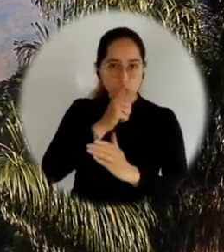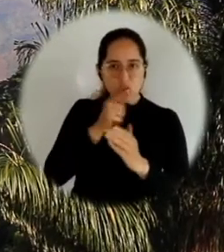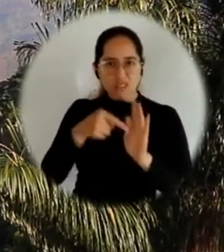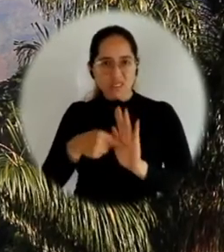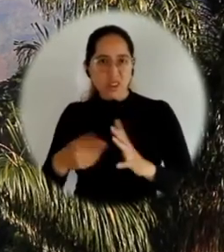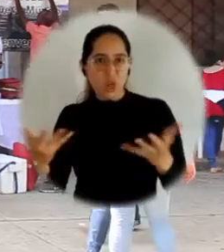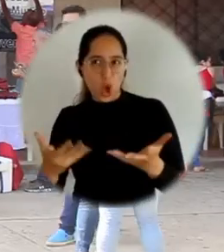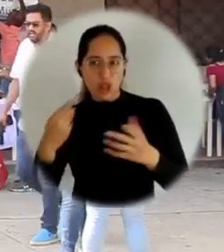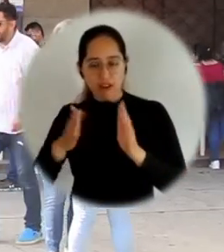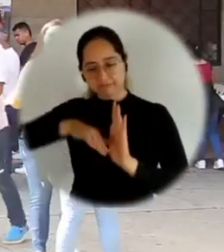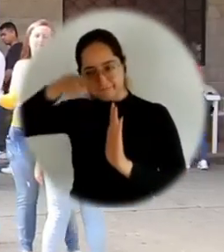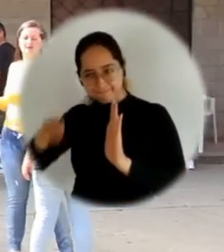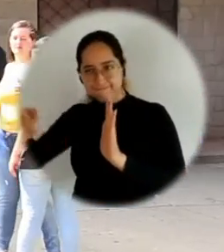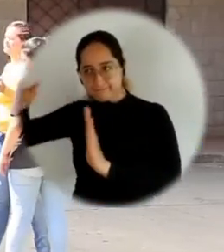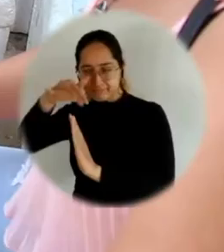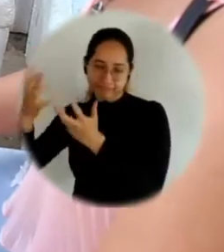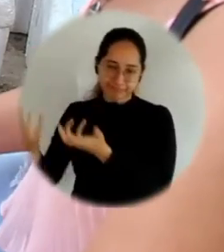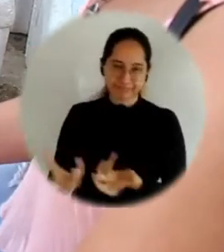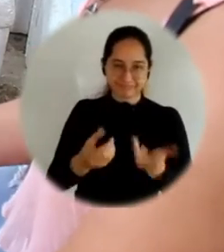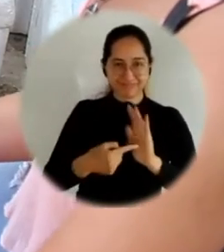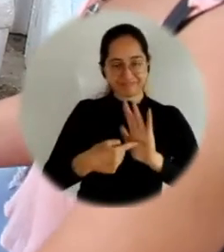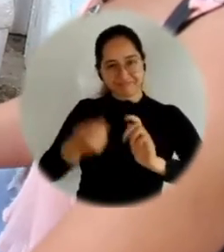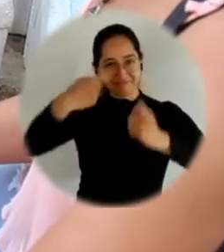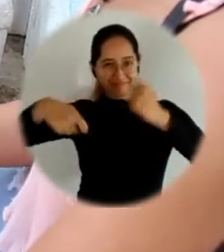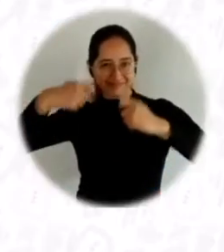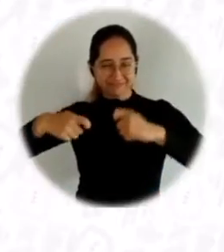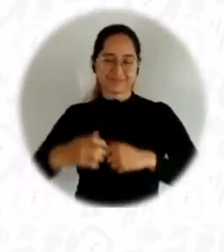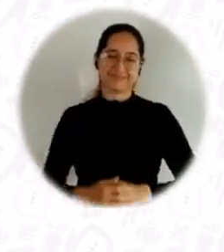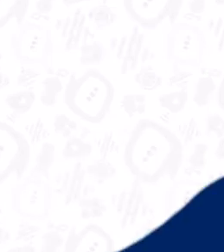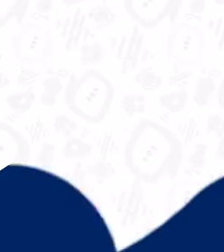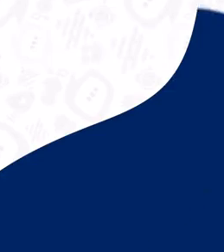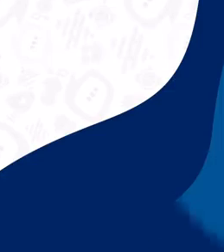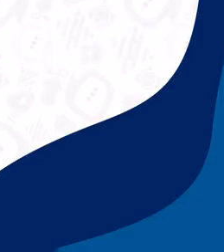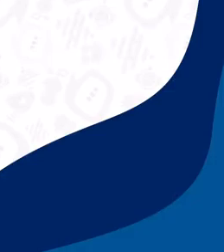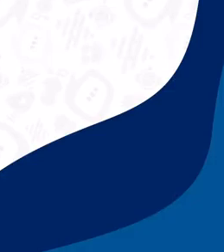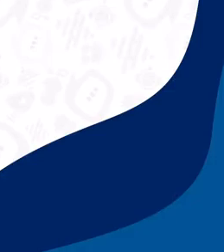Nevada de Santa Marta, para participar en el Festival de la Cosecha.